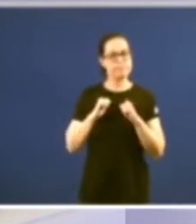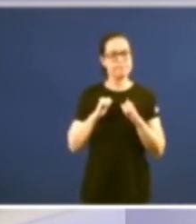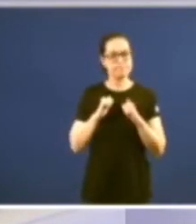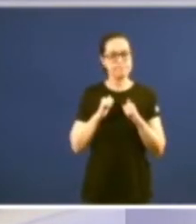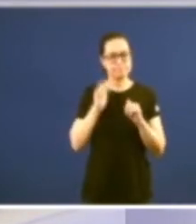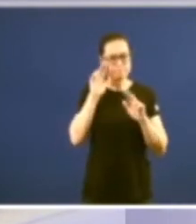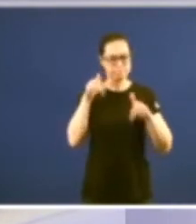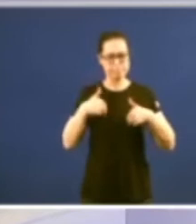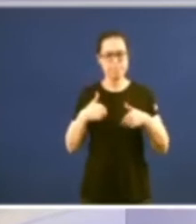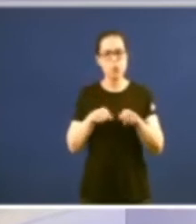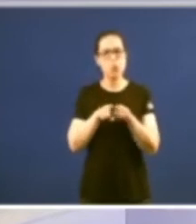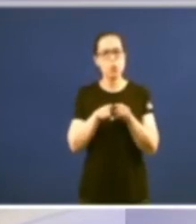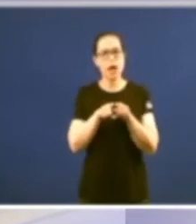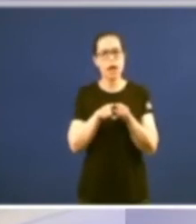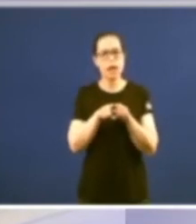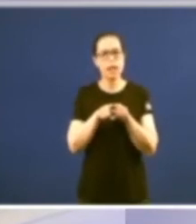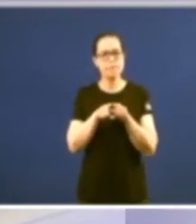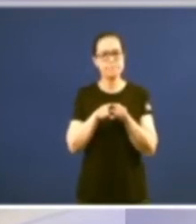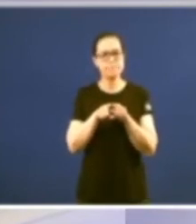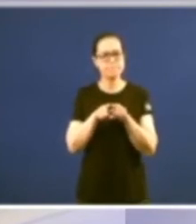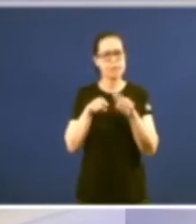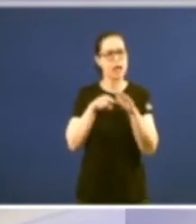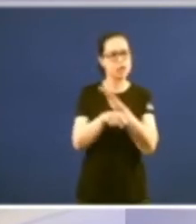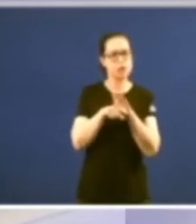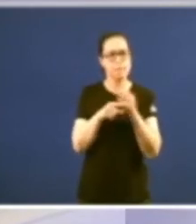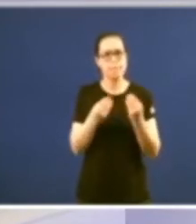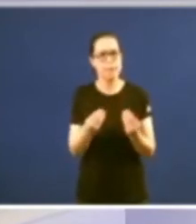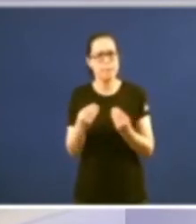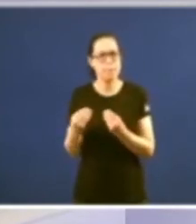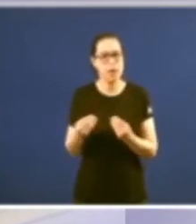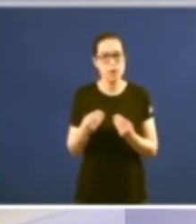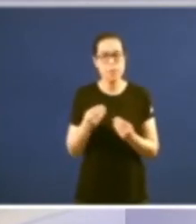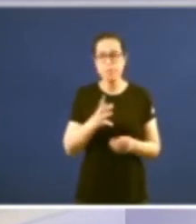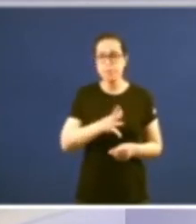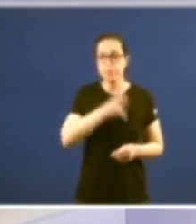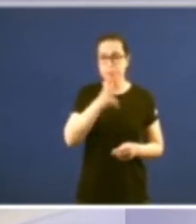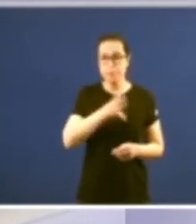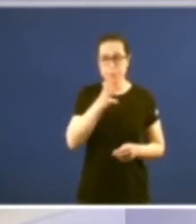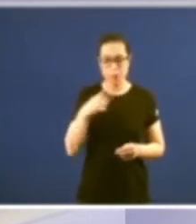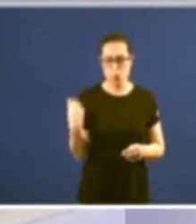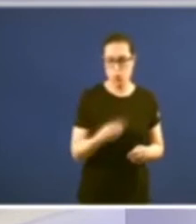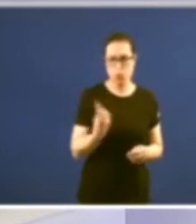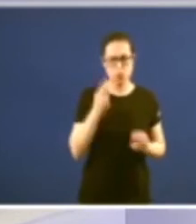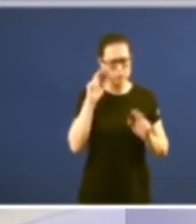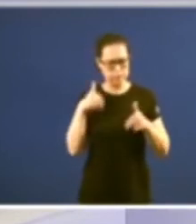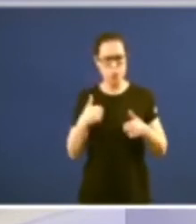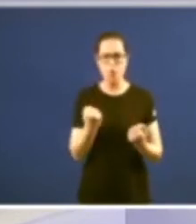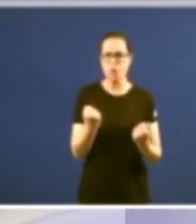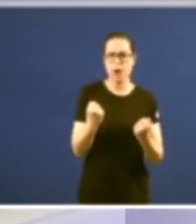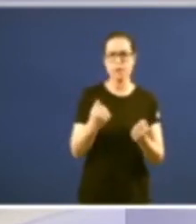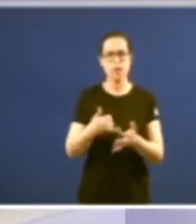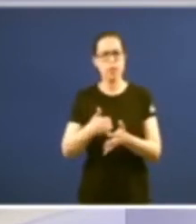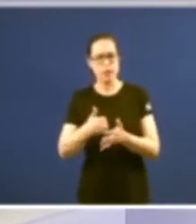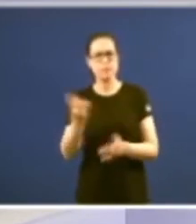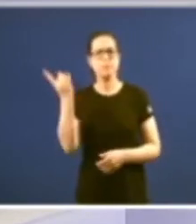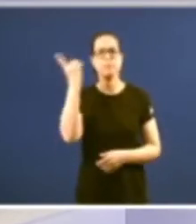xestionar as cuestións que nos afectan directamente porque ninguén como a nos coñece millor as nosas fortalezas e debilidades iso